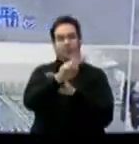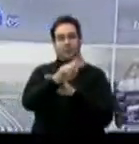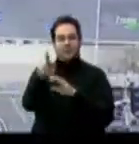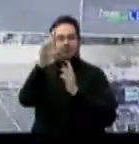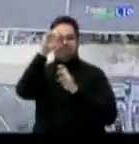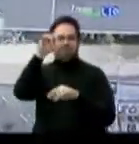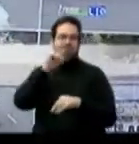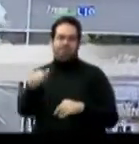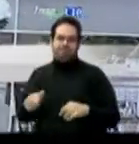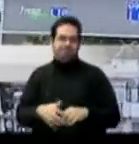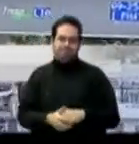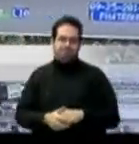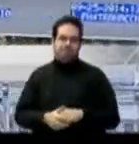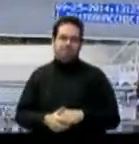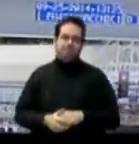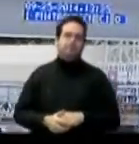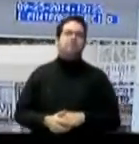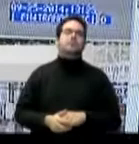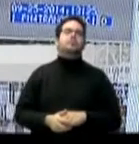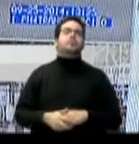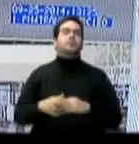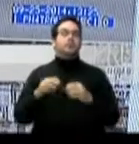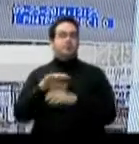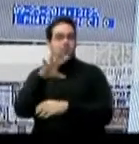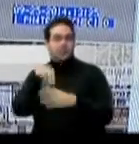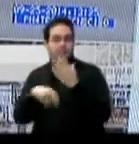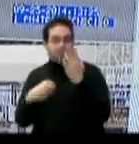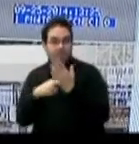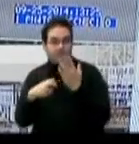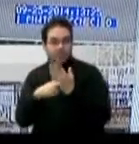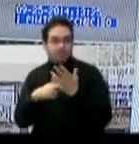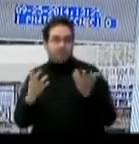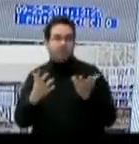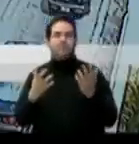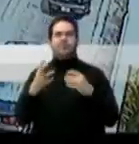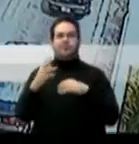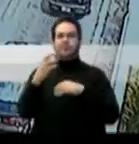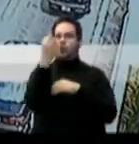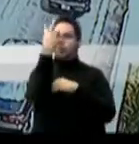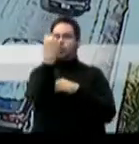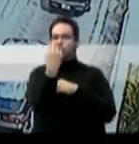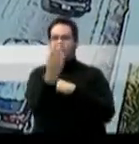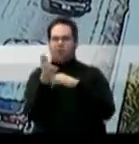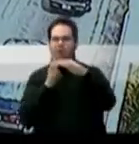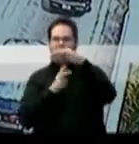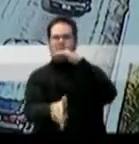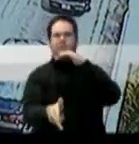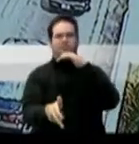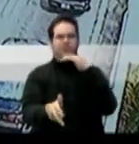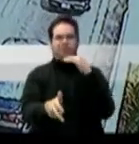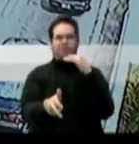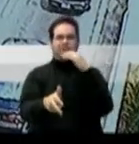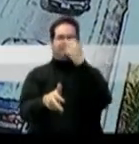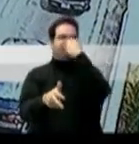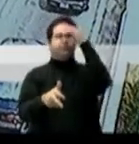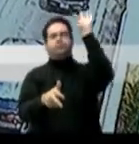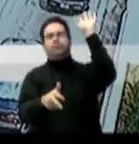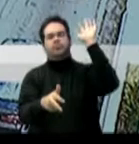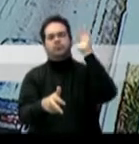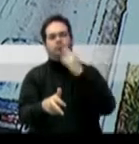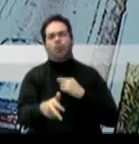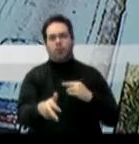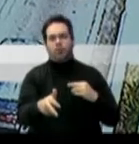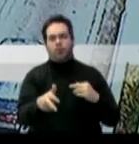De acuerdo con el funcionario, esos avisos incluyen posibles multas por rebasar la luz roja, específicamente la intersección de la